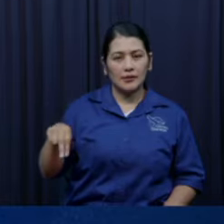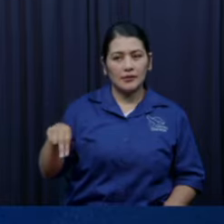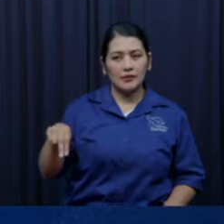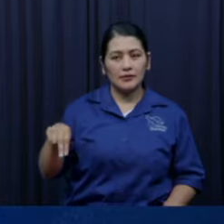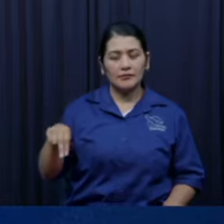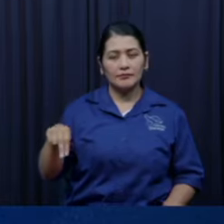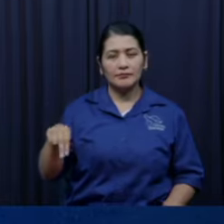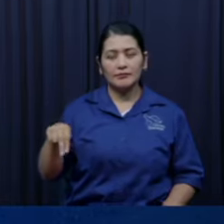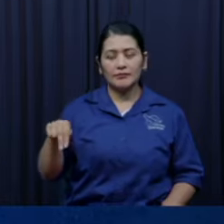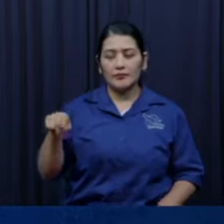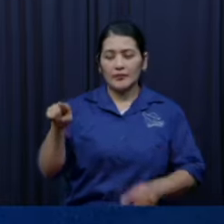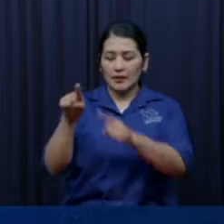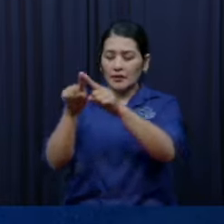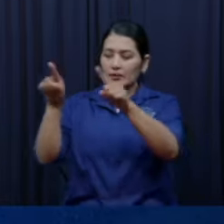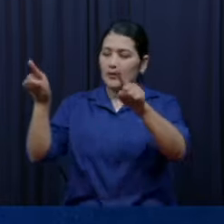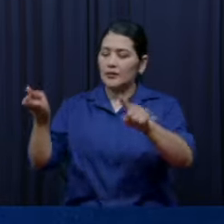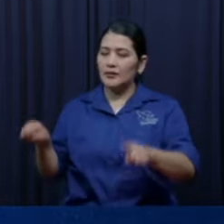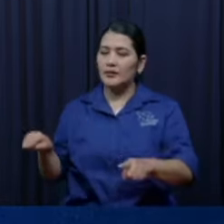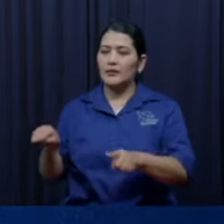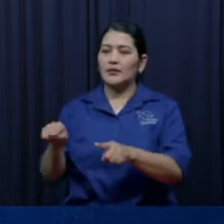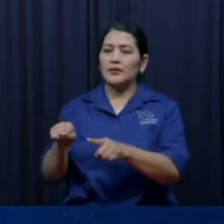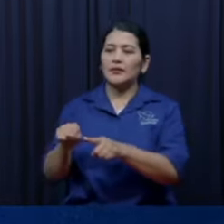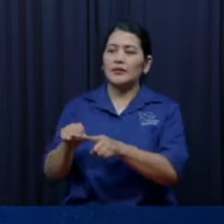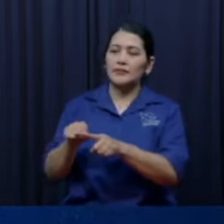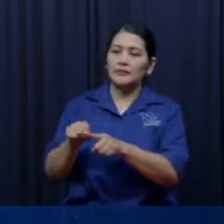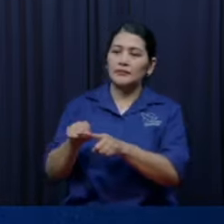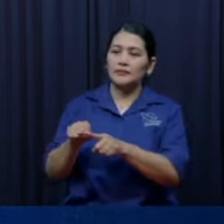este es Judá, Jerusalén está aquí.